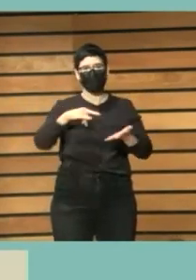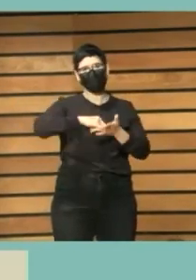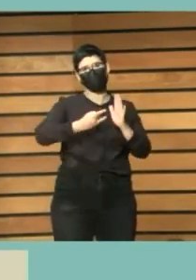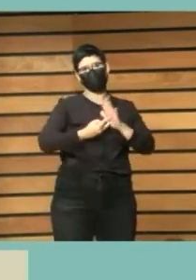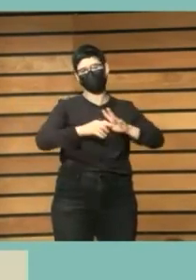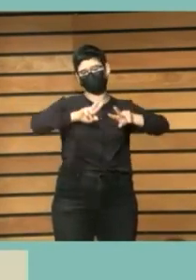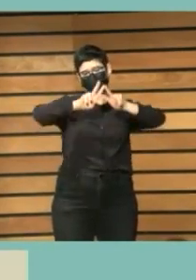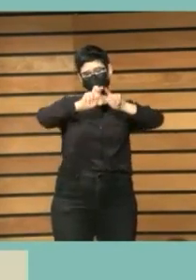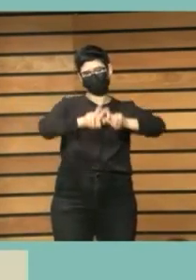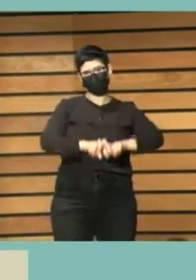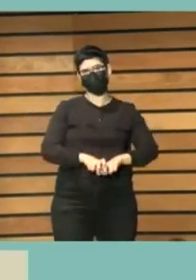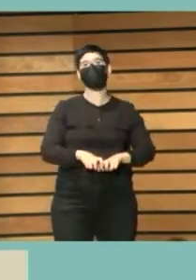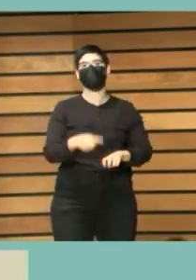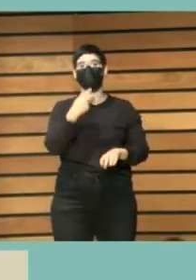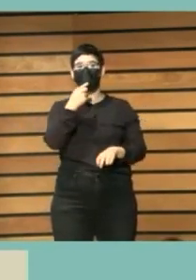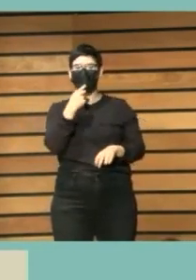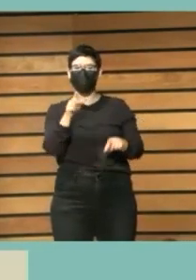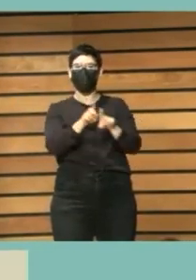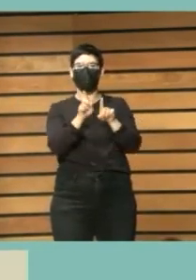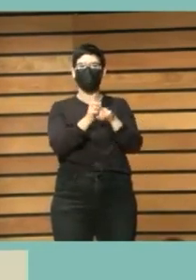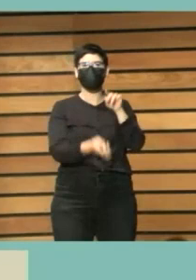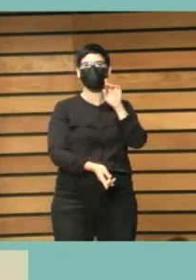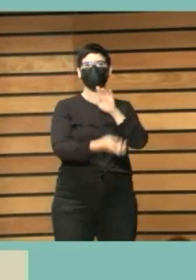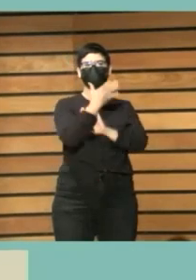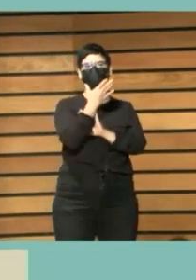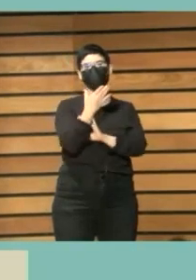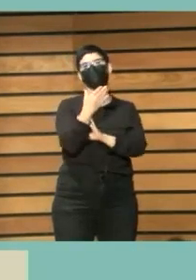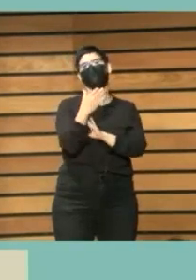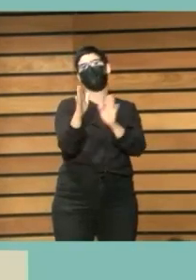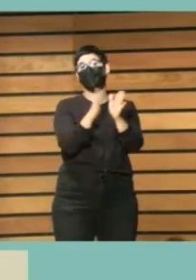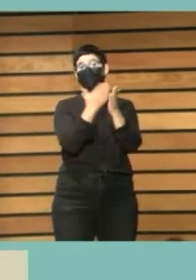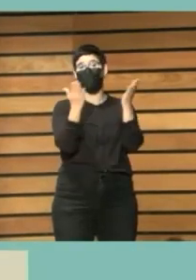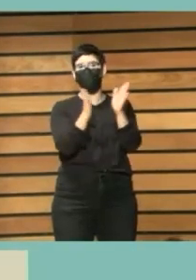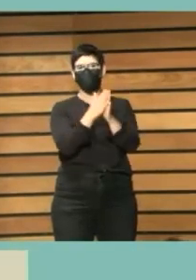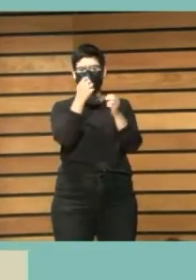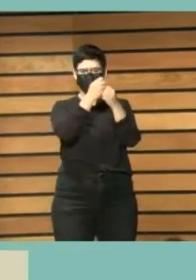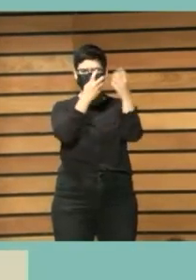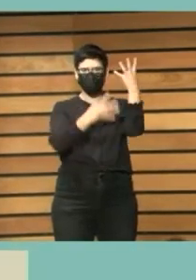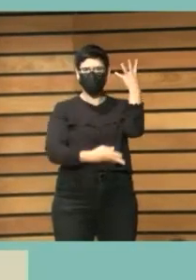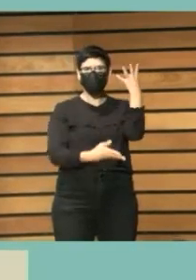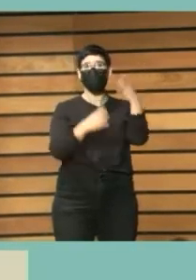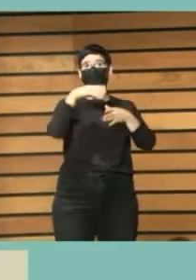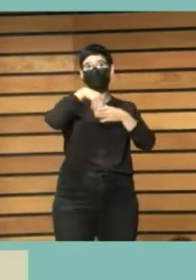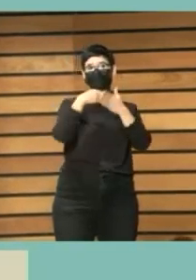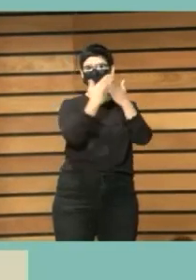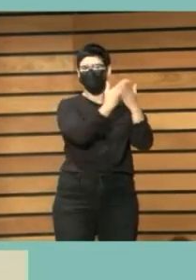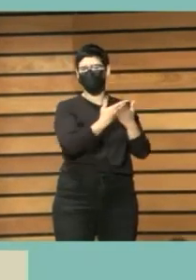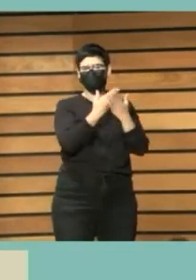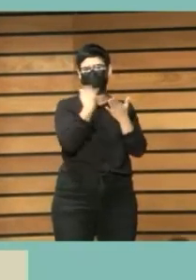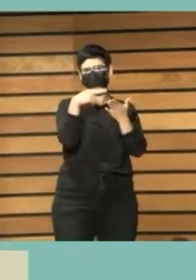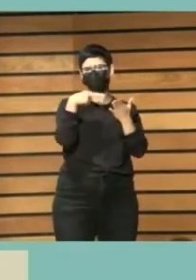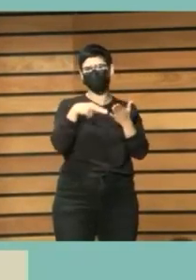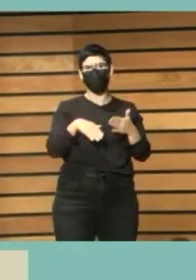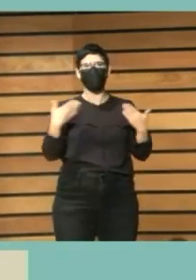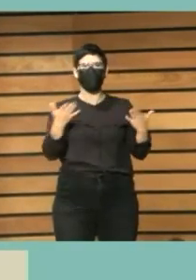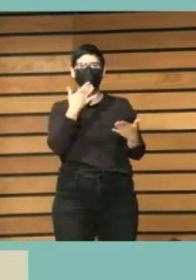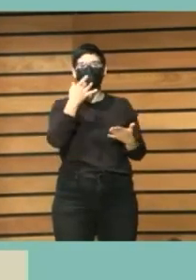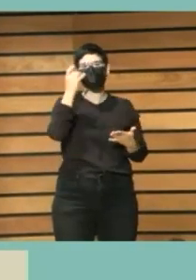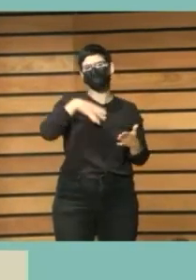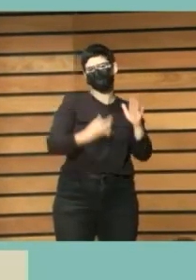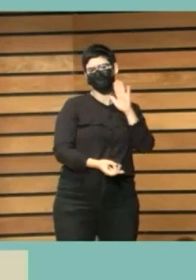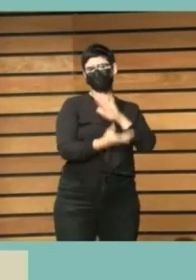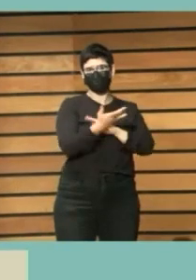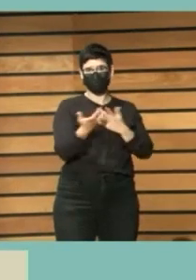hace el canon no académico y qué es lo que leemos y por qué. Y básicamente la mayor parte de los datos son